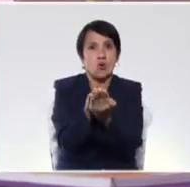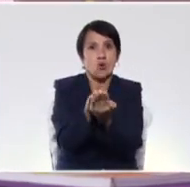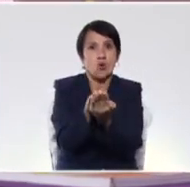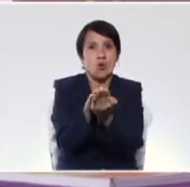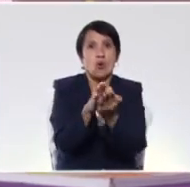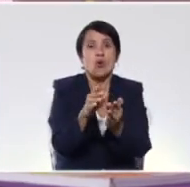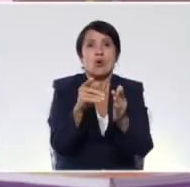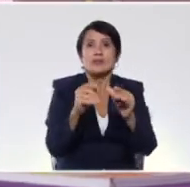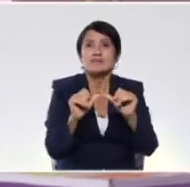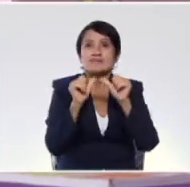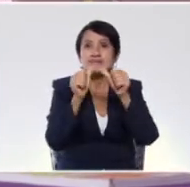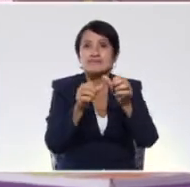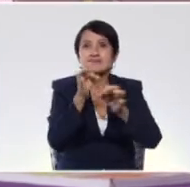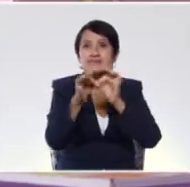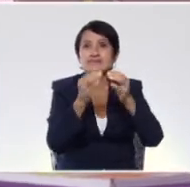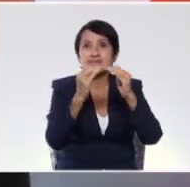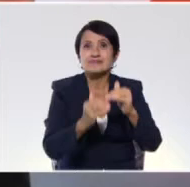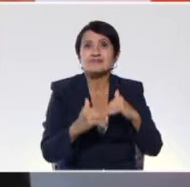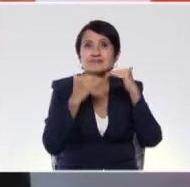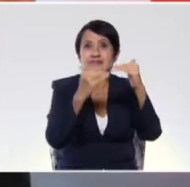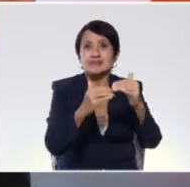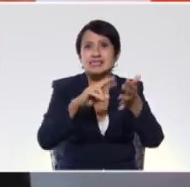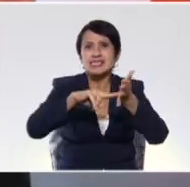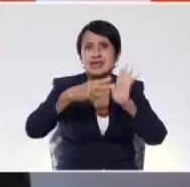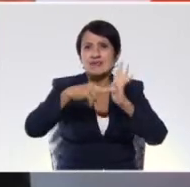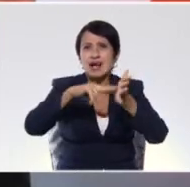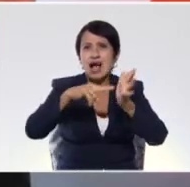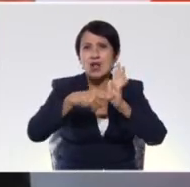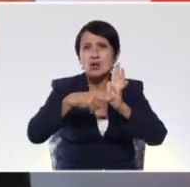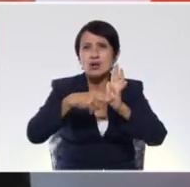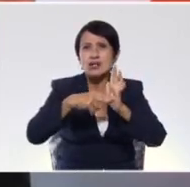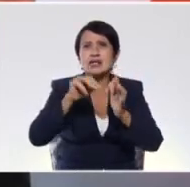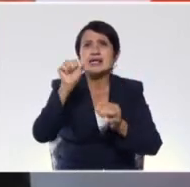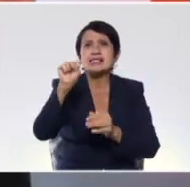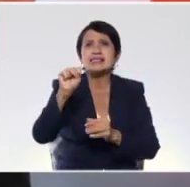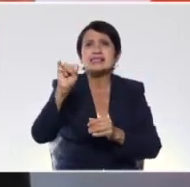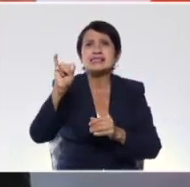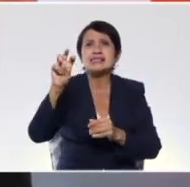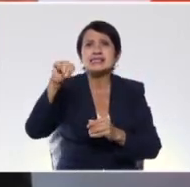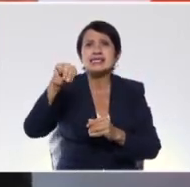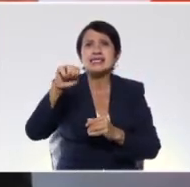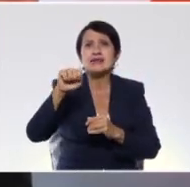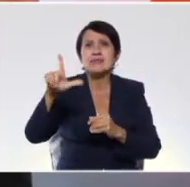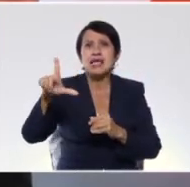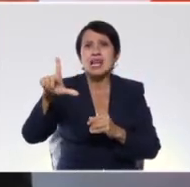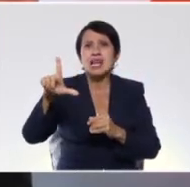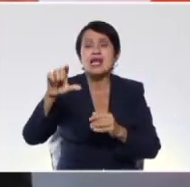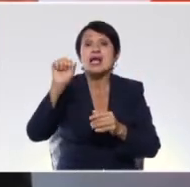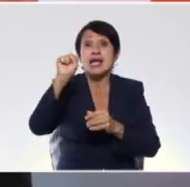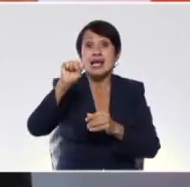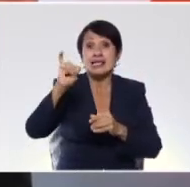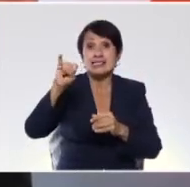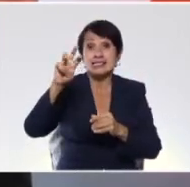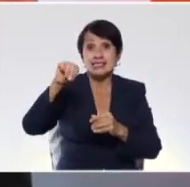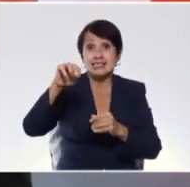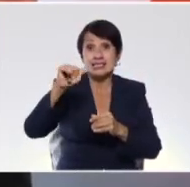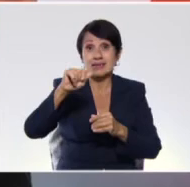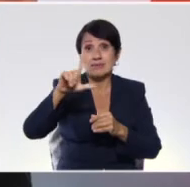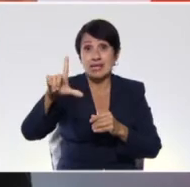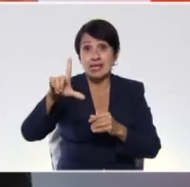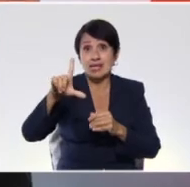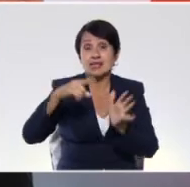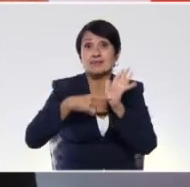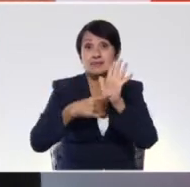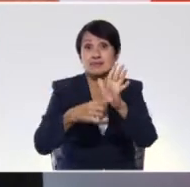concepto que vamos a ver y es el concepto de símil. Porque el símil no es nada más y nada